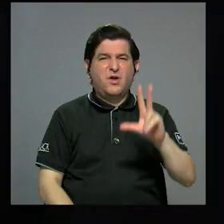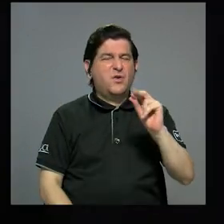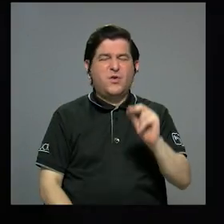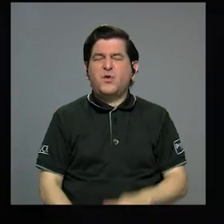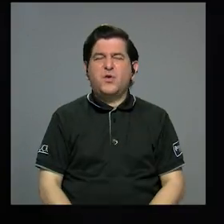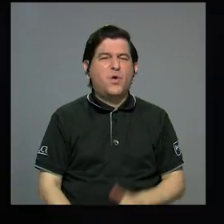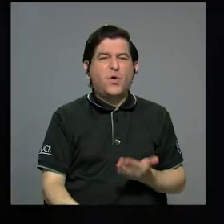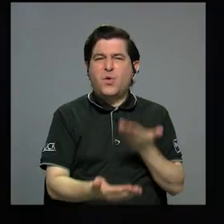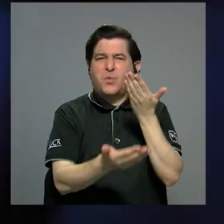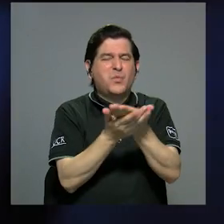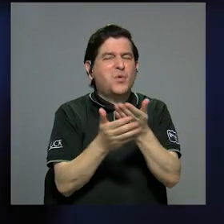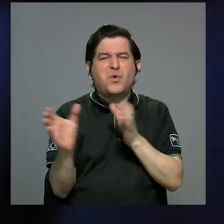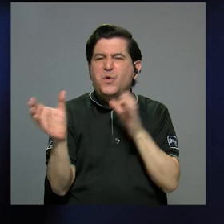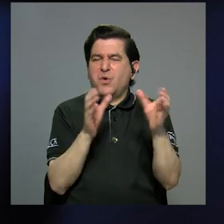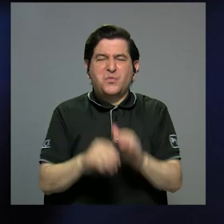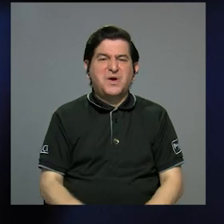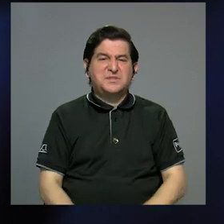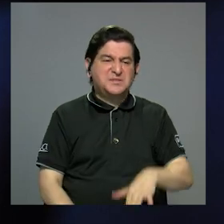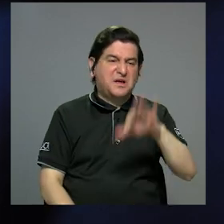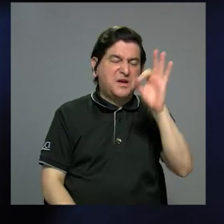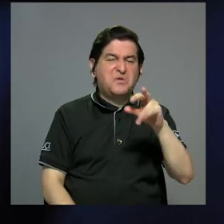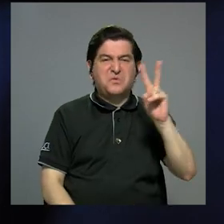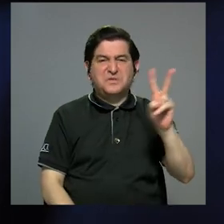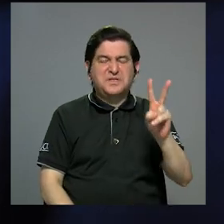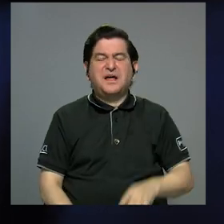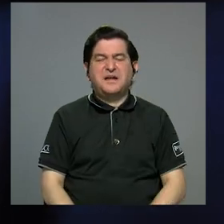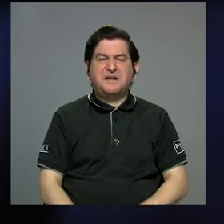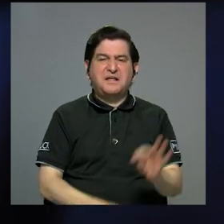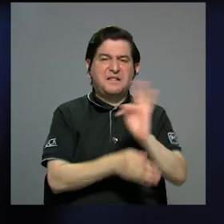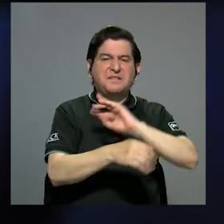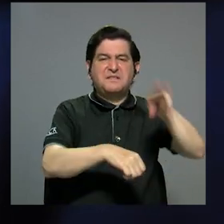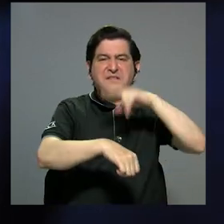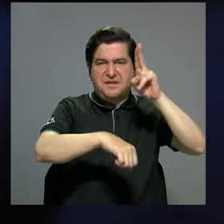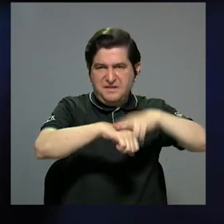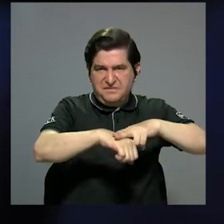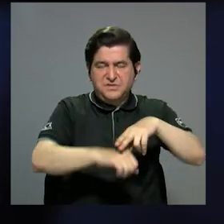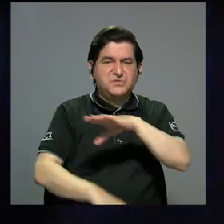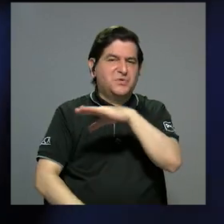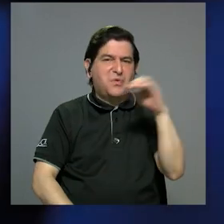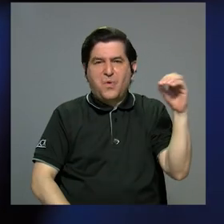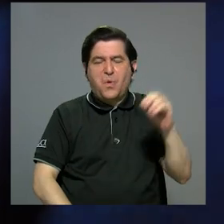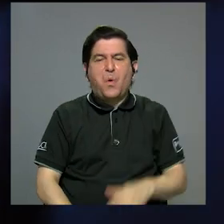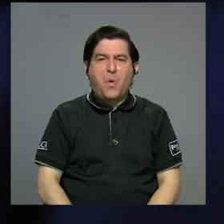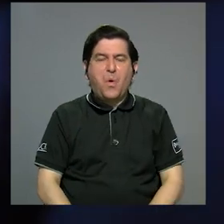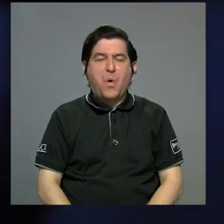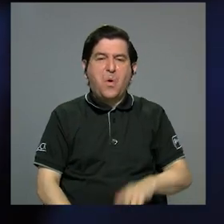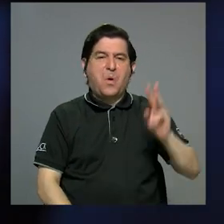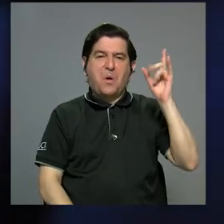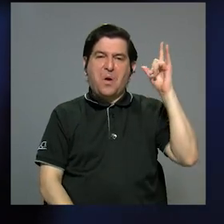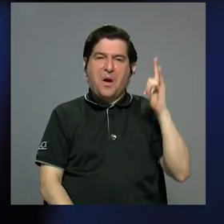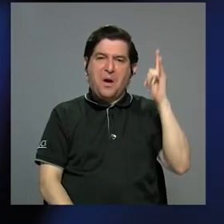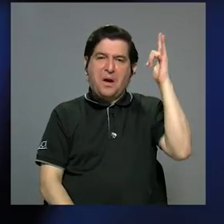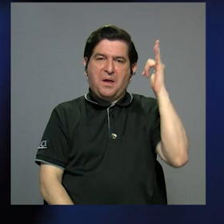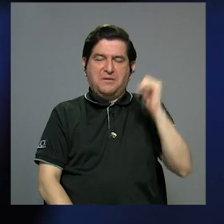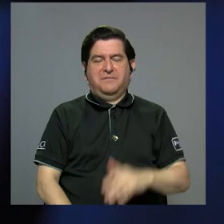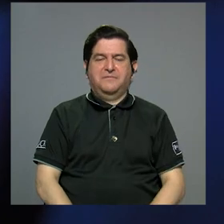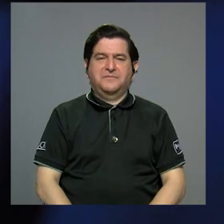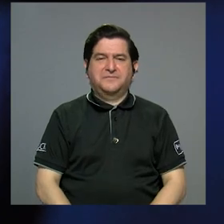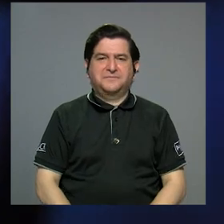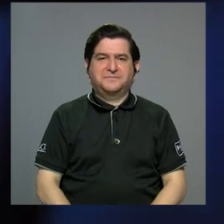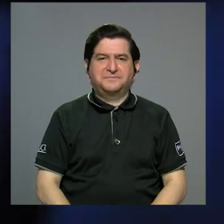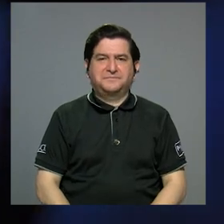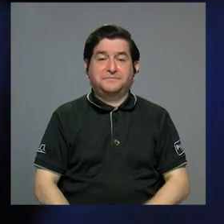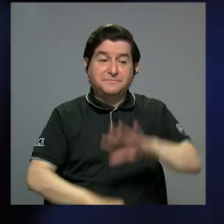diferente que no es una propuesta comercial como la que van a encontrar los viernes en la televisión nacional o en el cable.